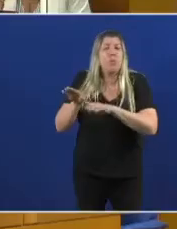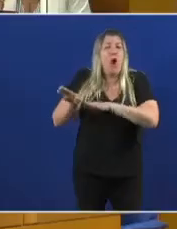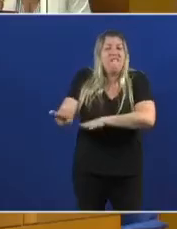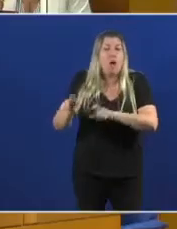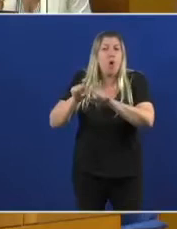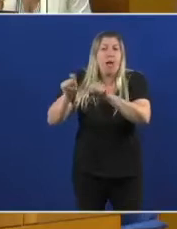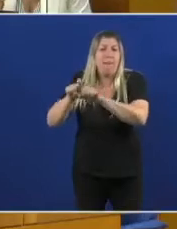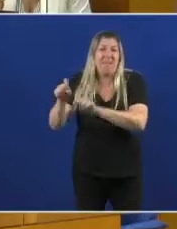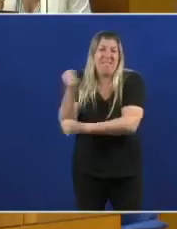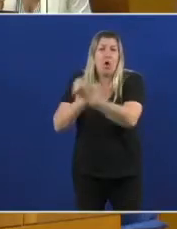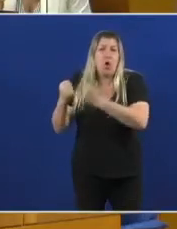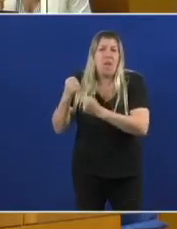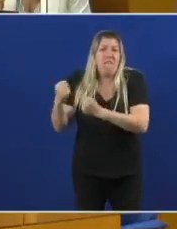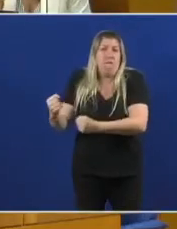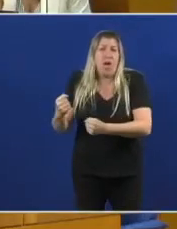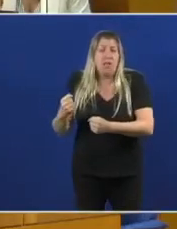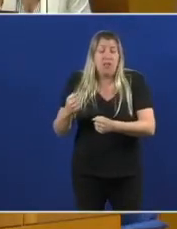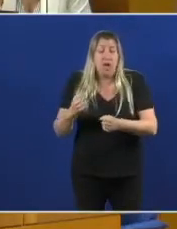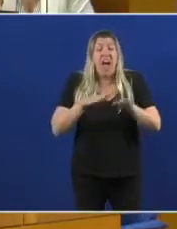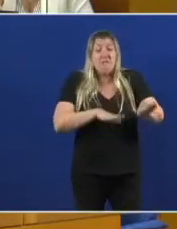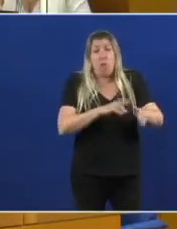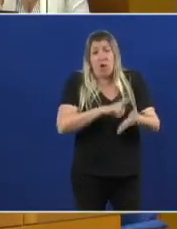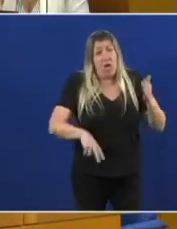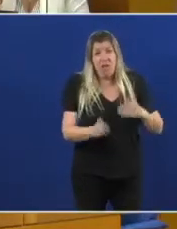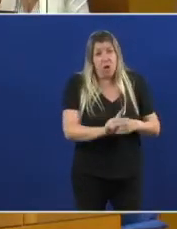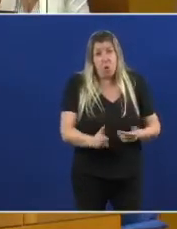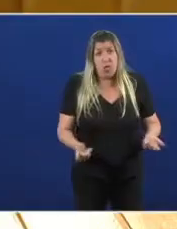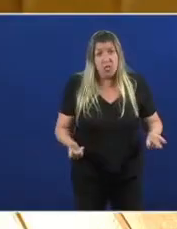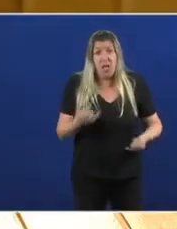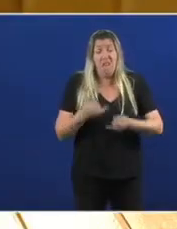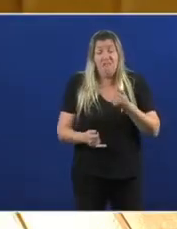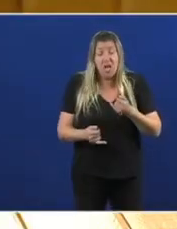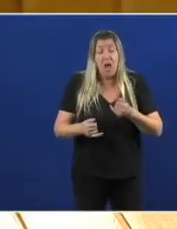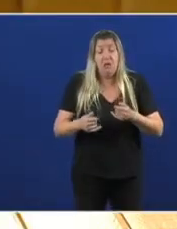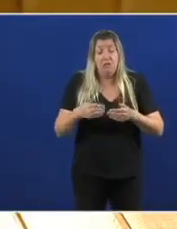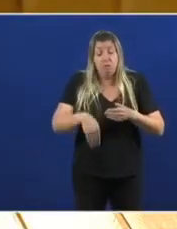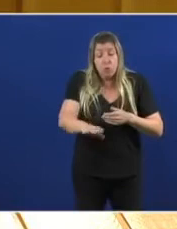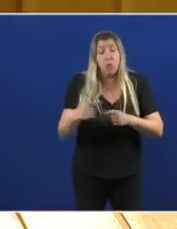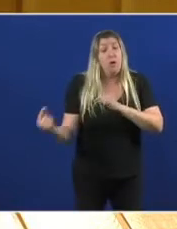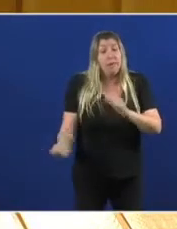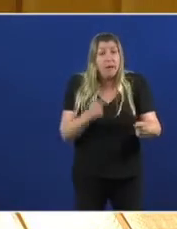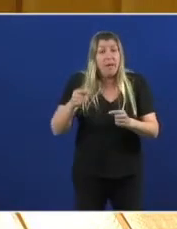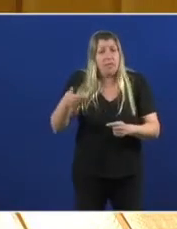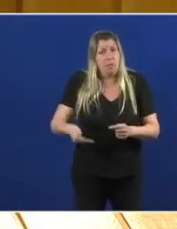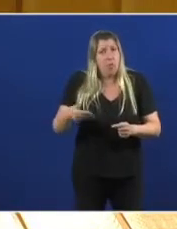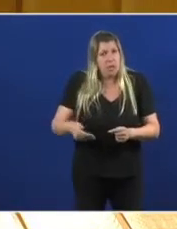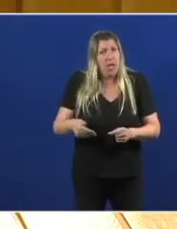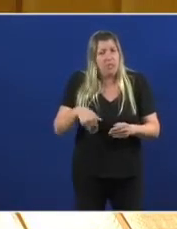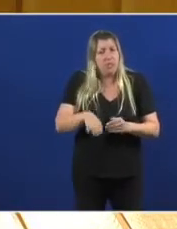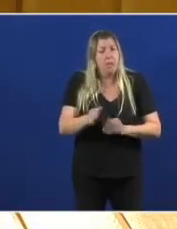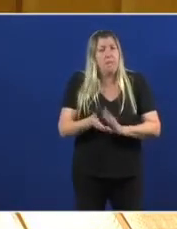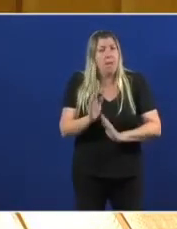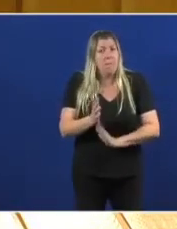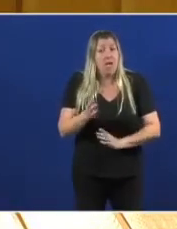Poñer Galiza Por diante Porque nos esperan Debates De grande Trascendencia E para abordar